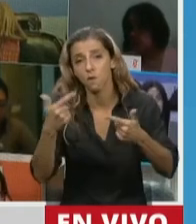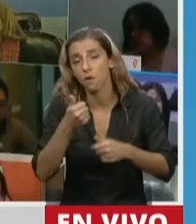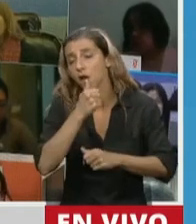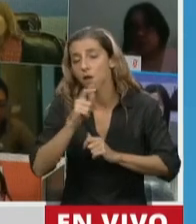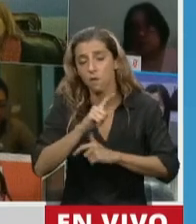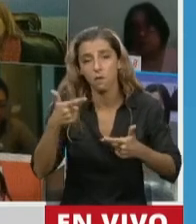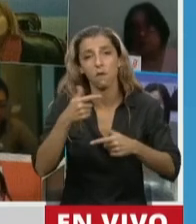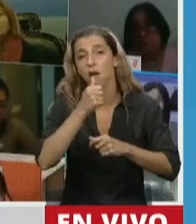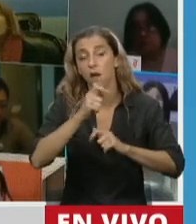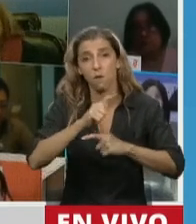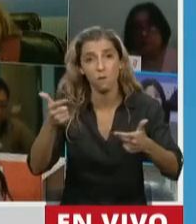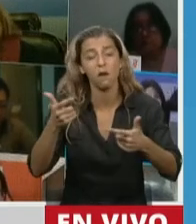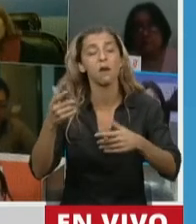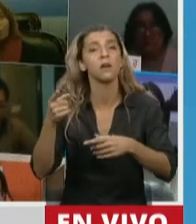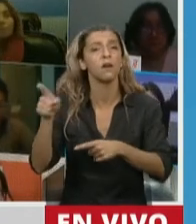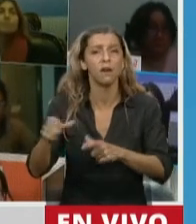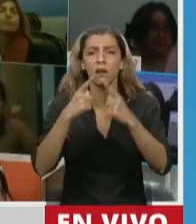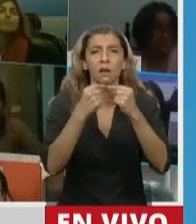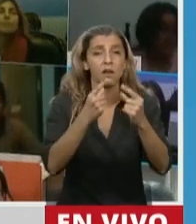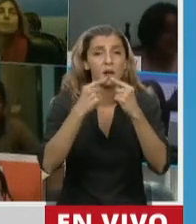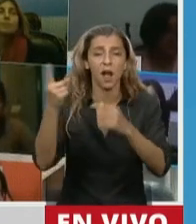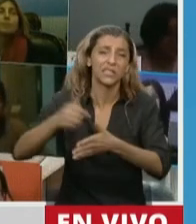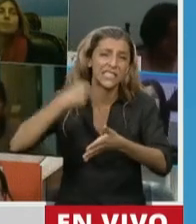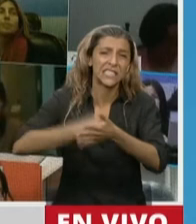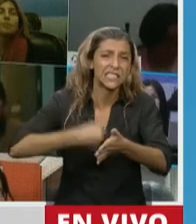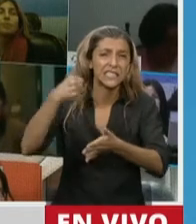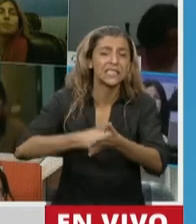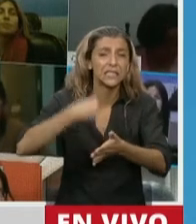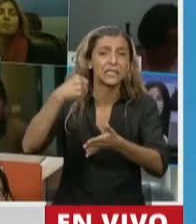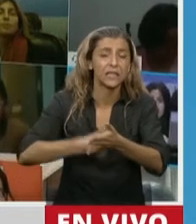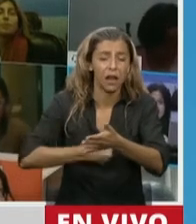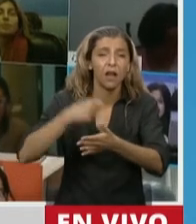su batalla perdió la vida, le costó la vida.